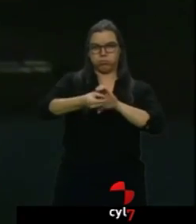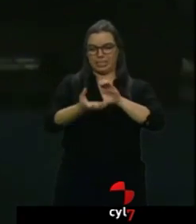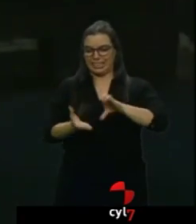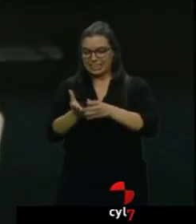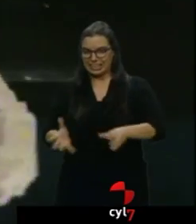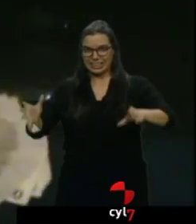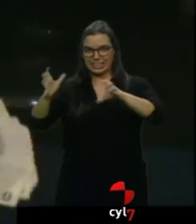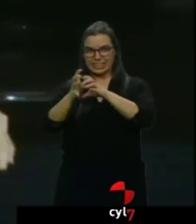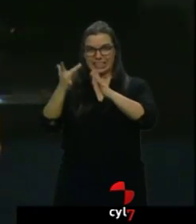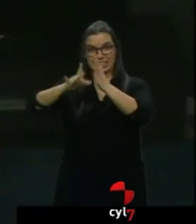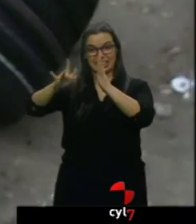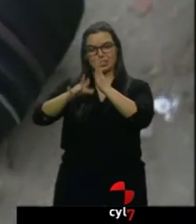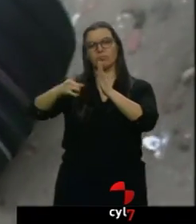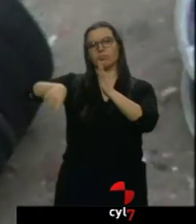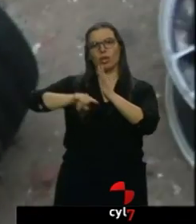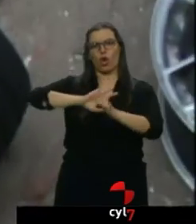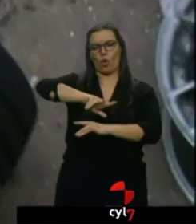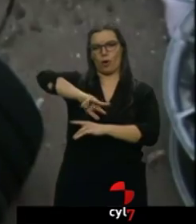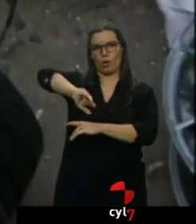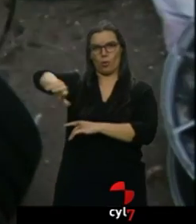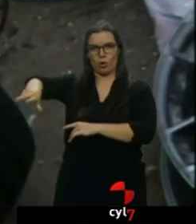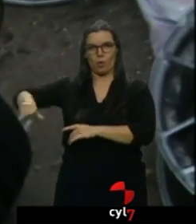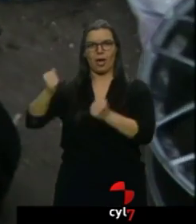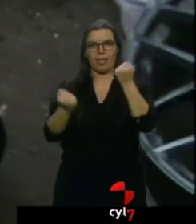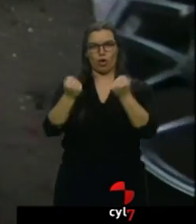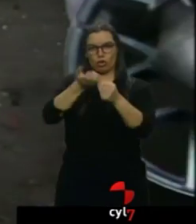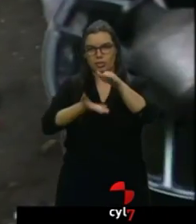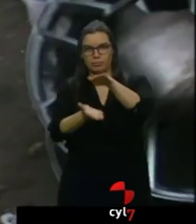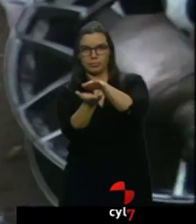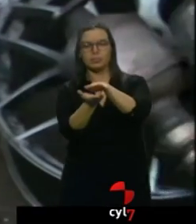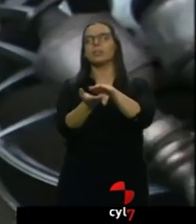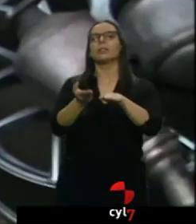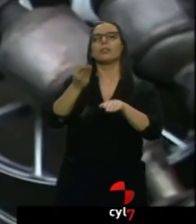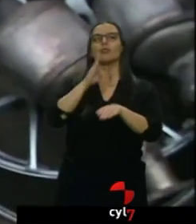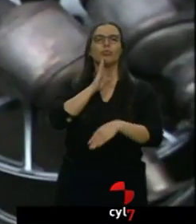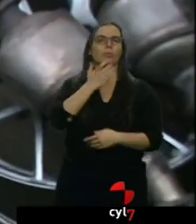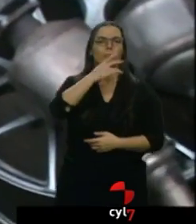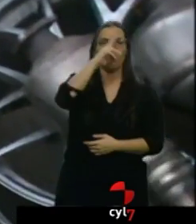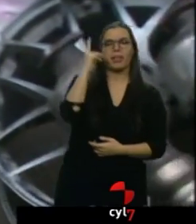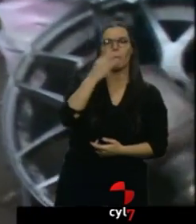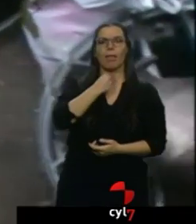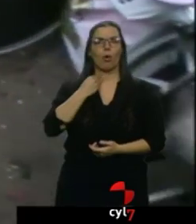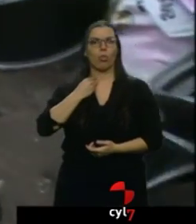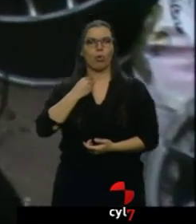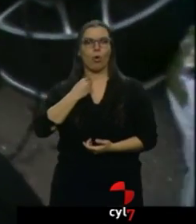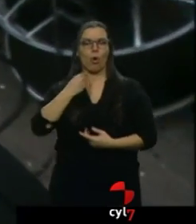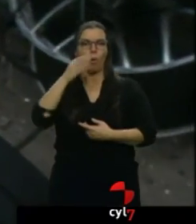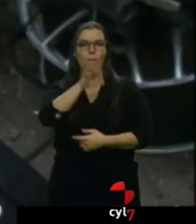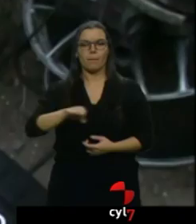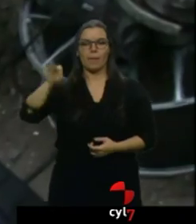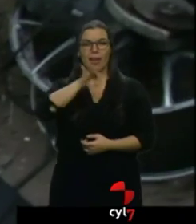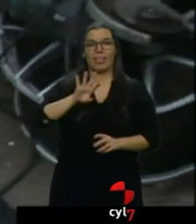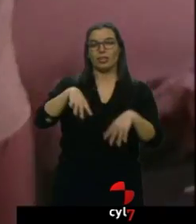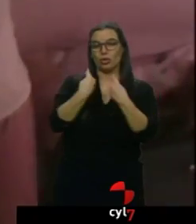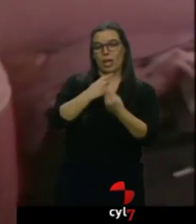ciudades como Madrid, Badajoz o Palencia. Los ocho detenidos son presuntamente responsables de 44 robos con un valor de 17.000